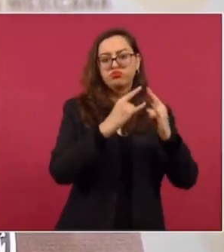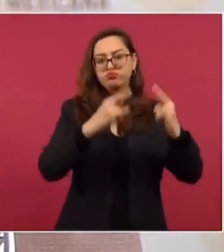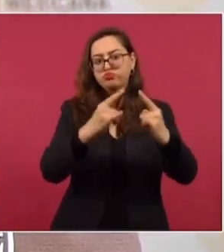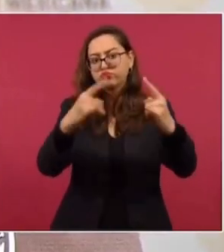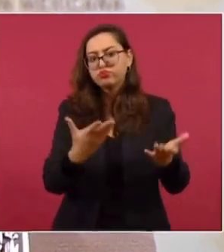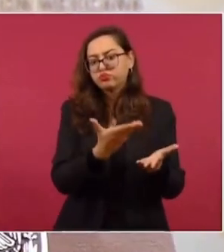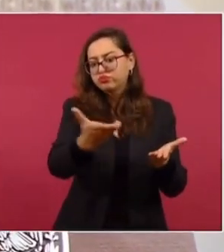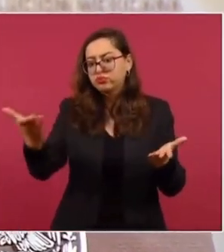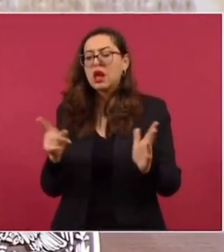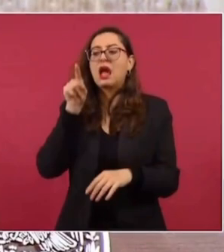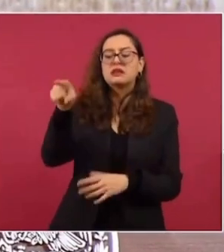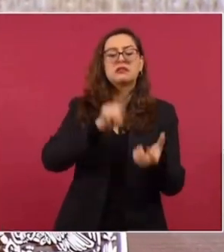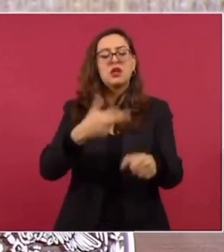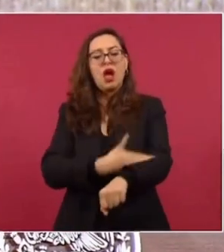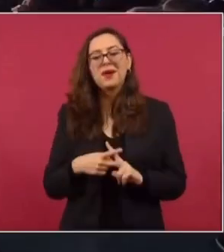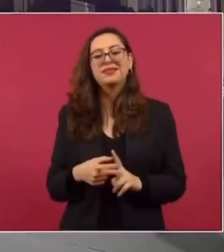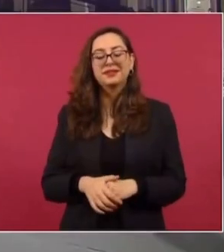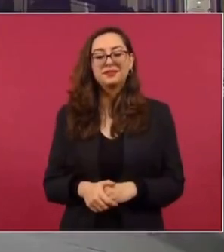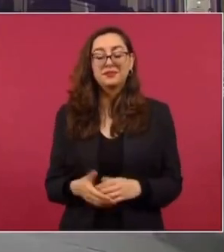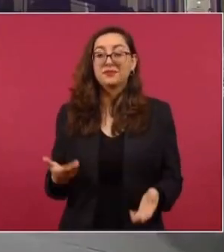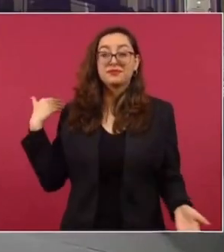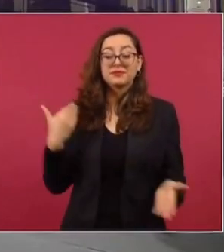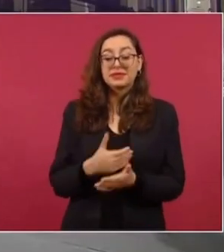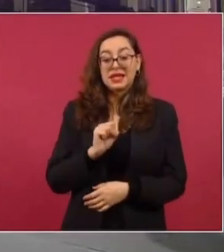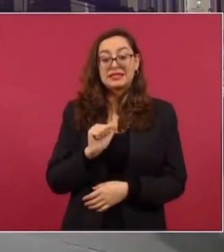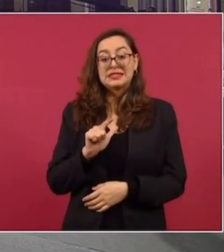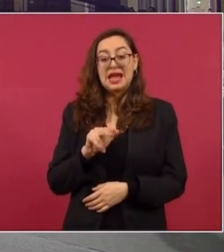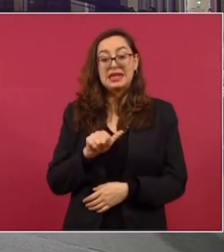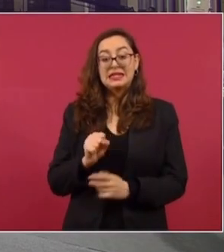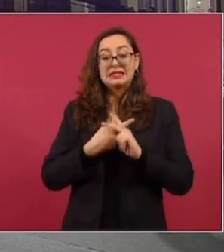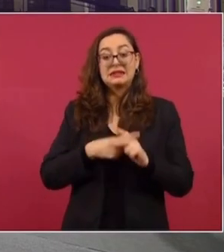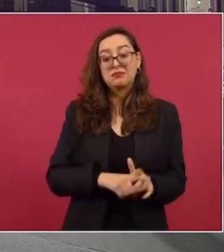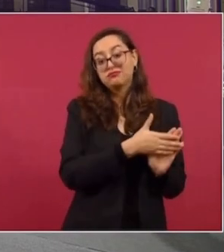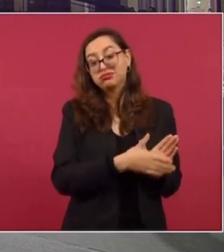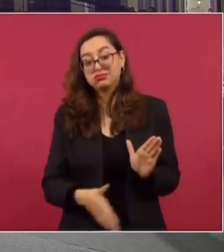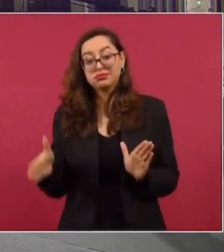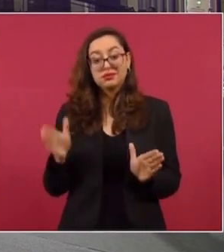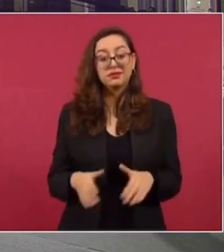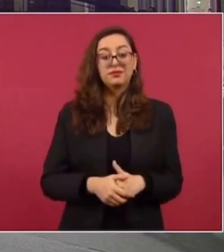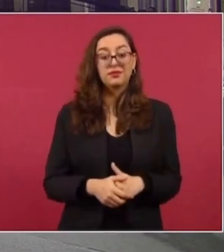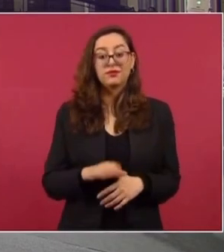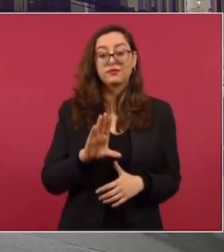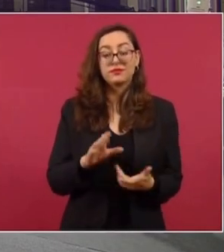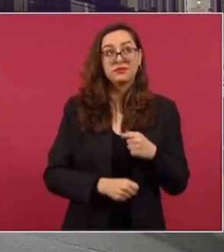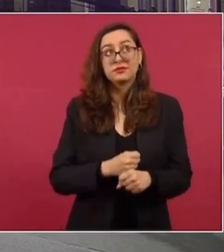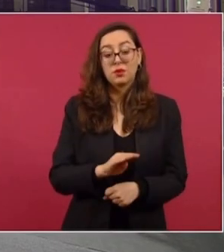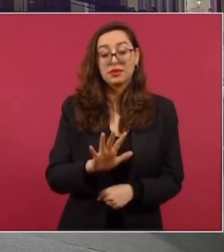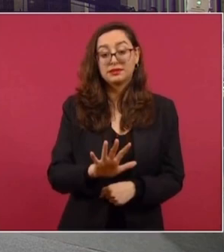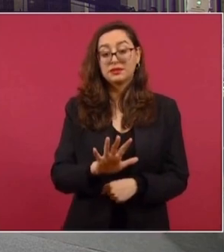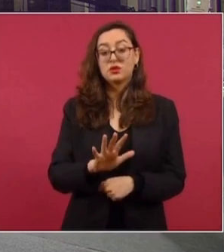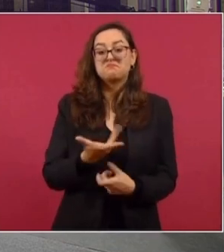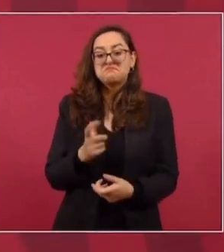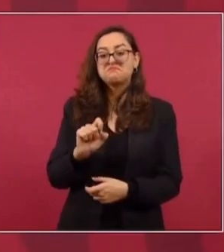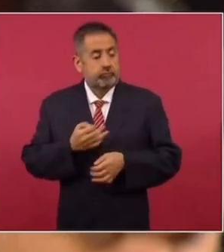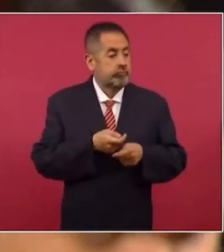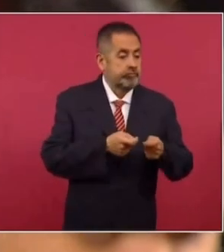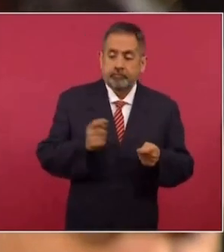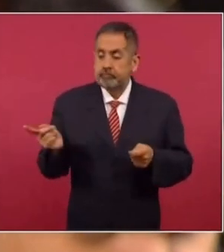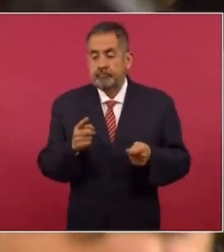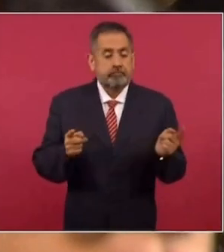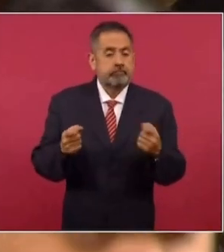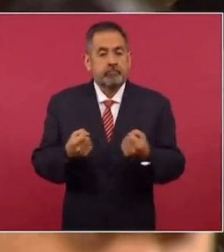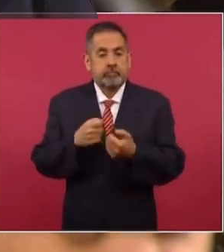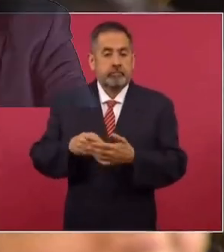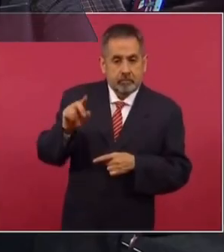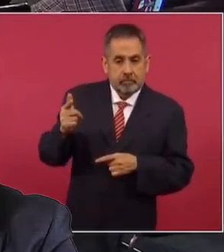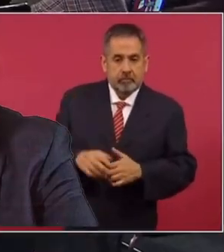años lleva Padilla manejando la Universidad de Guadalajara? Salina, ¿para qué cuánto es? Es de 95. ¿95? ¿27 años? Padilla